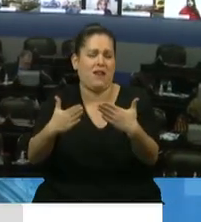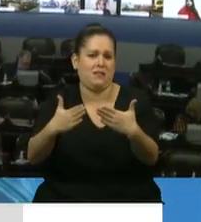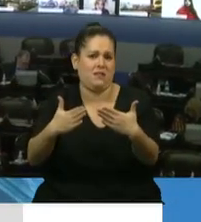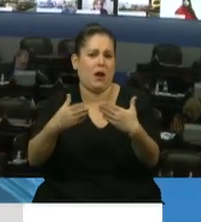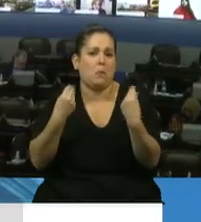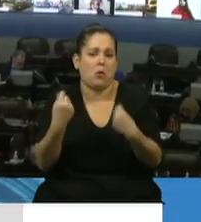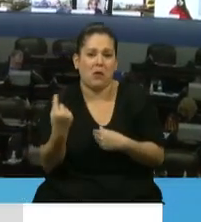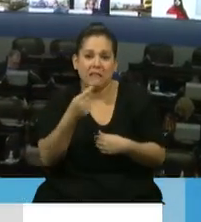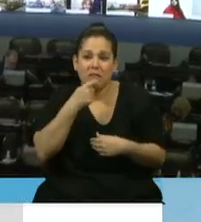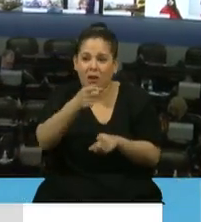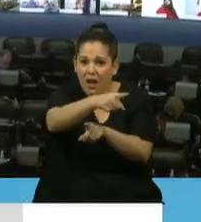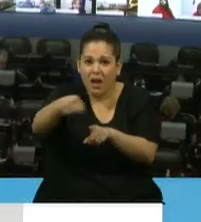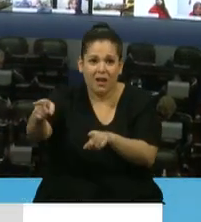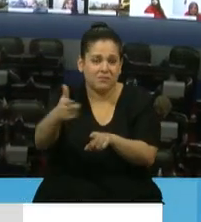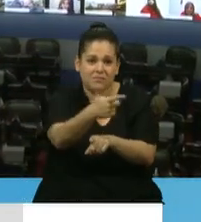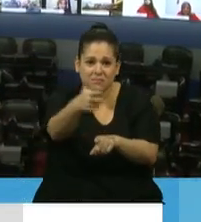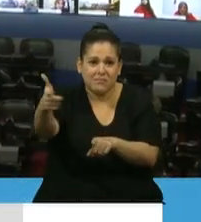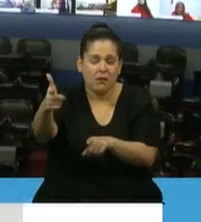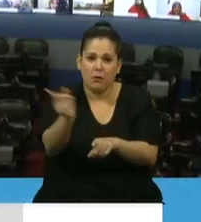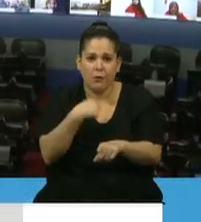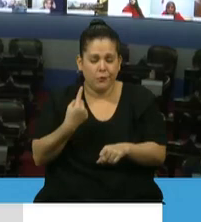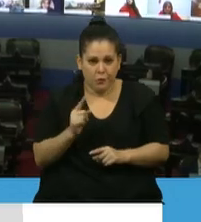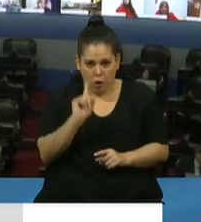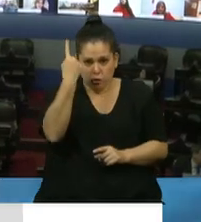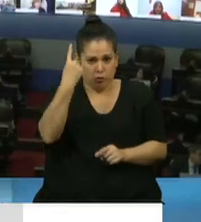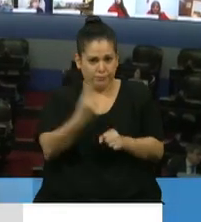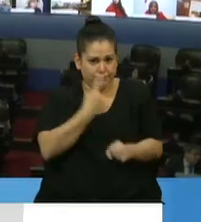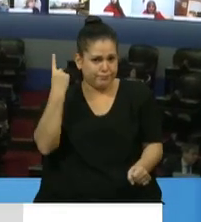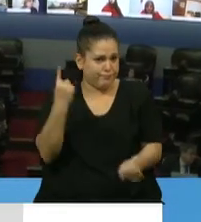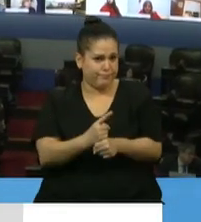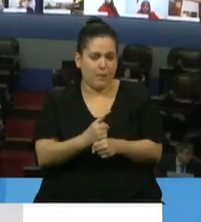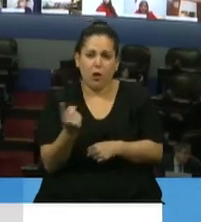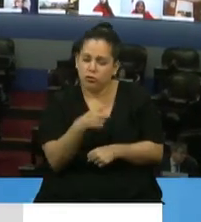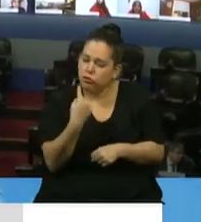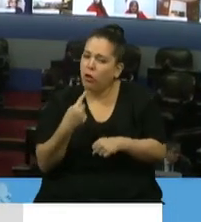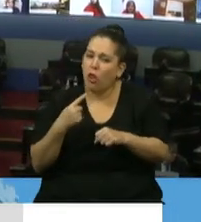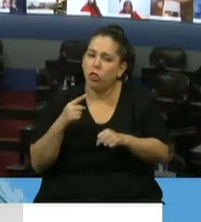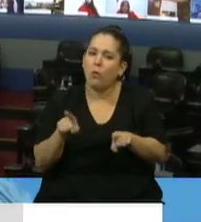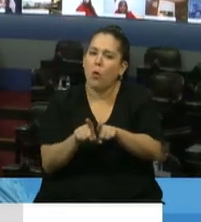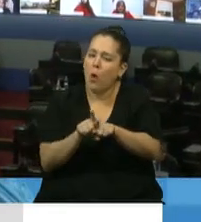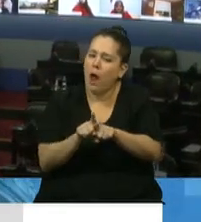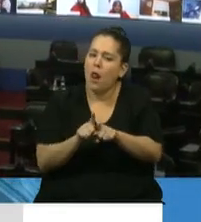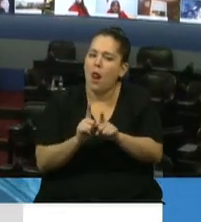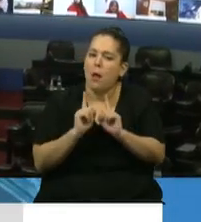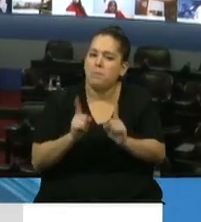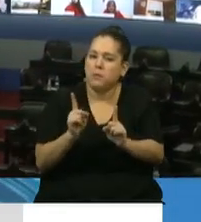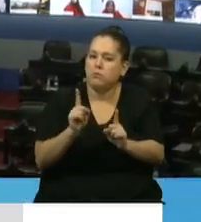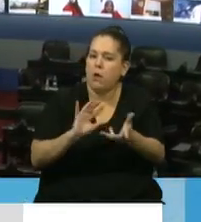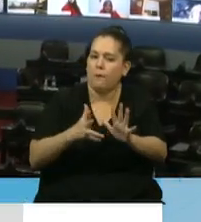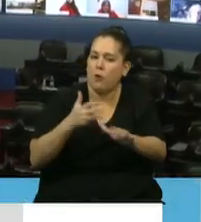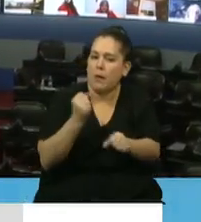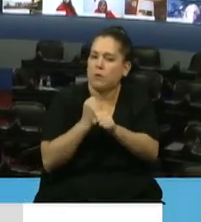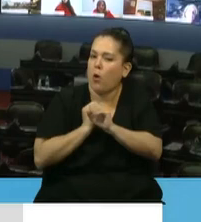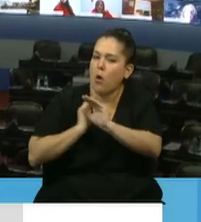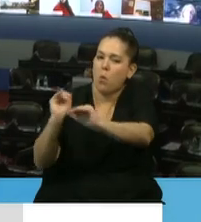nosotros no lo podríamos haber hecho solos. Este partido lo estamos jugando todos con la misma camiseta. Diputado, le pido a que vaya redondeando, por favor.